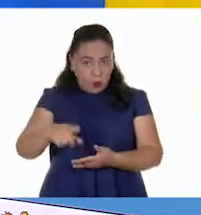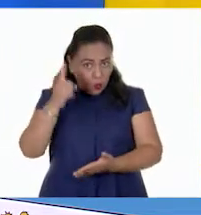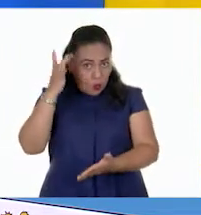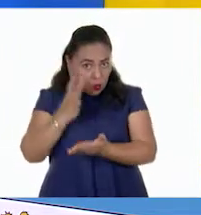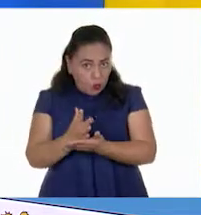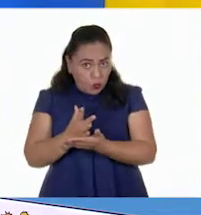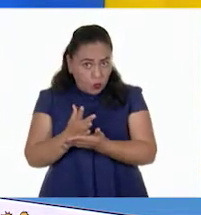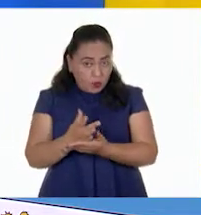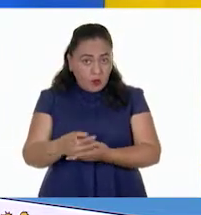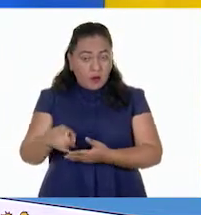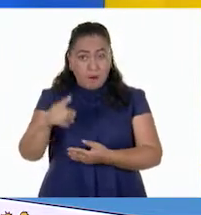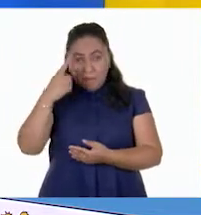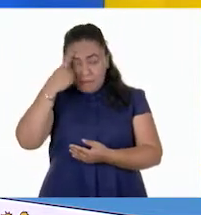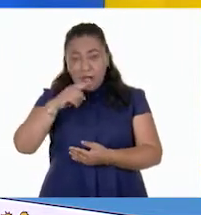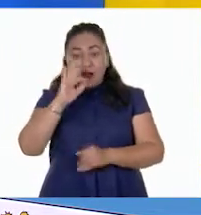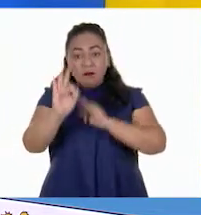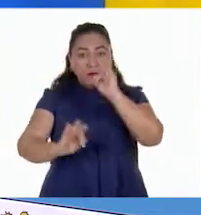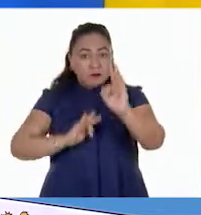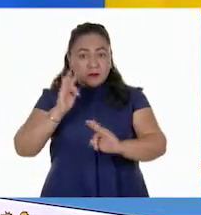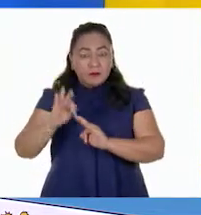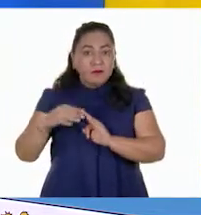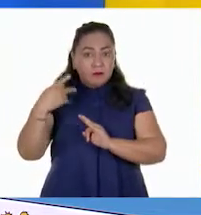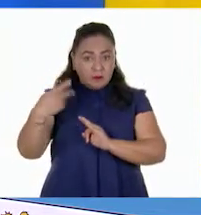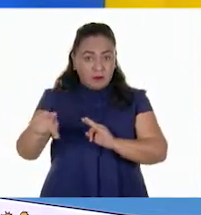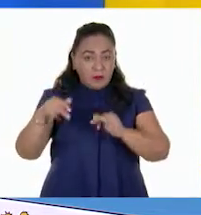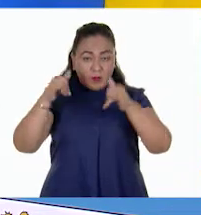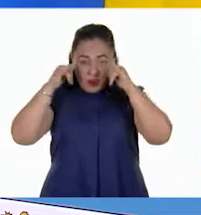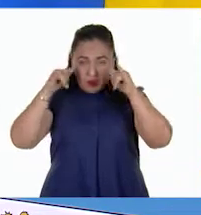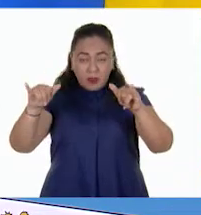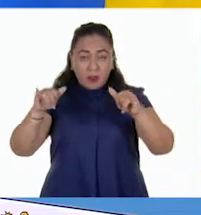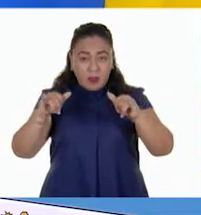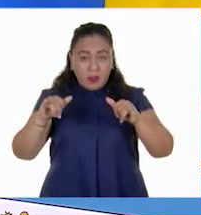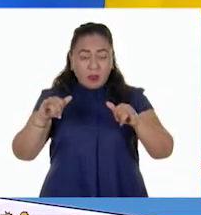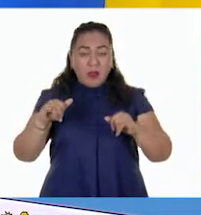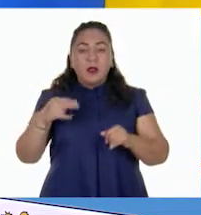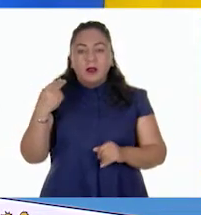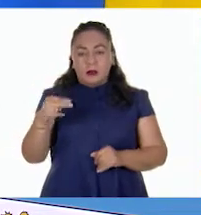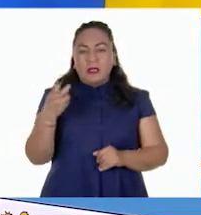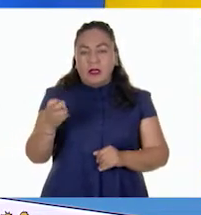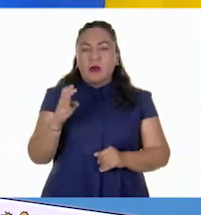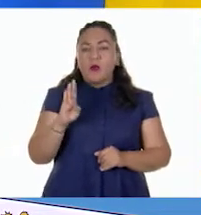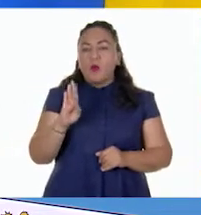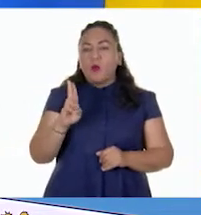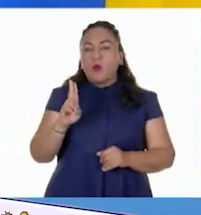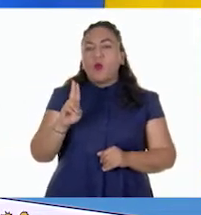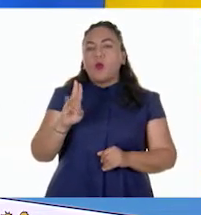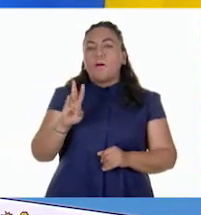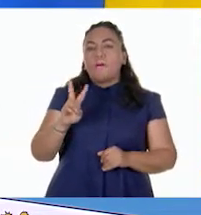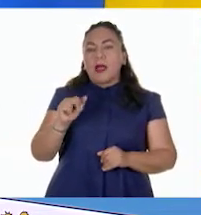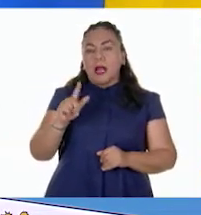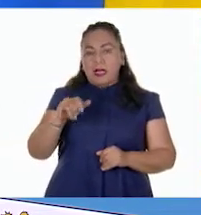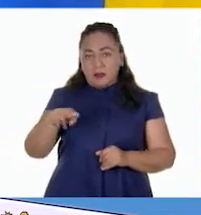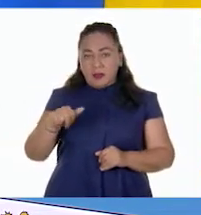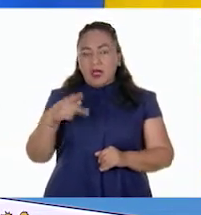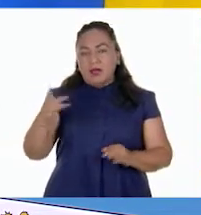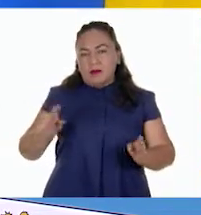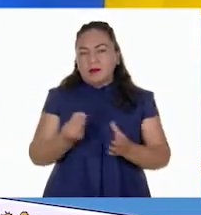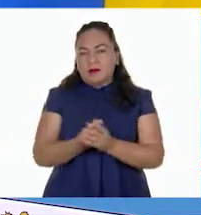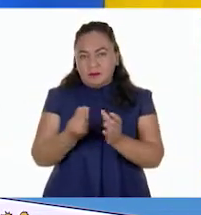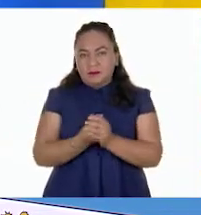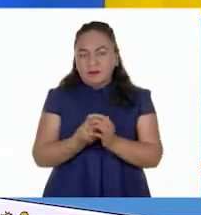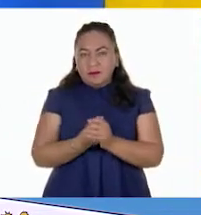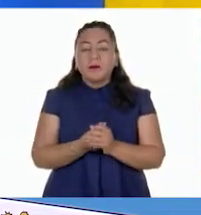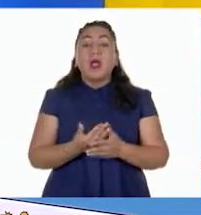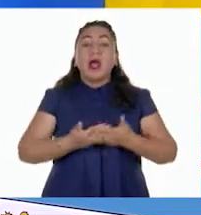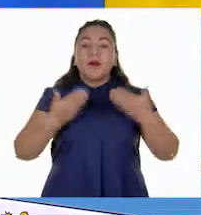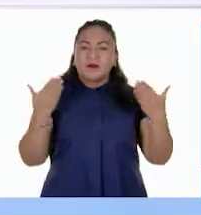se pueda realizar la ganadería bubalina o bufalina, que es el nombre de este tipo de ganado? De acuerdo con las